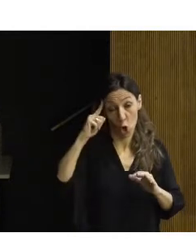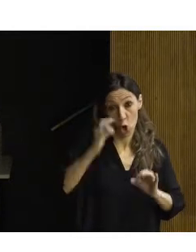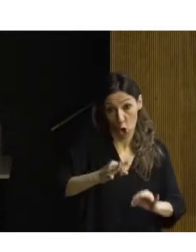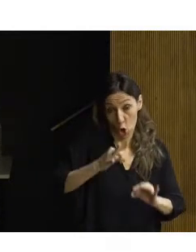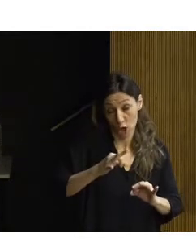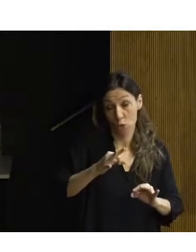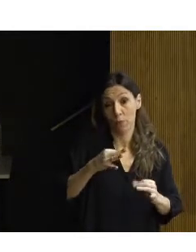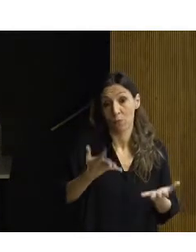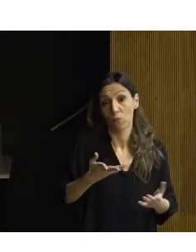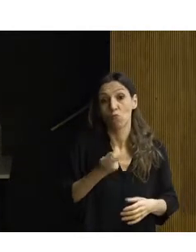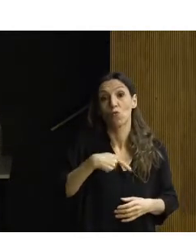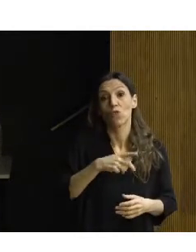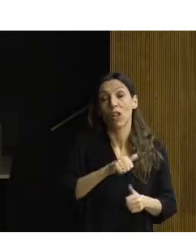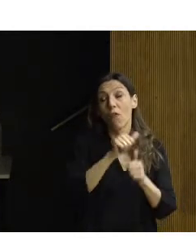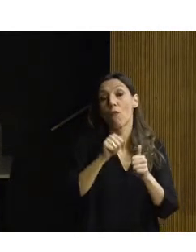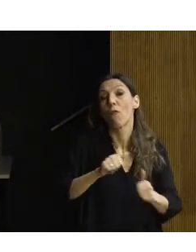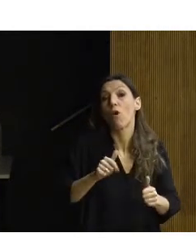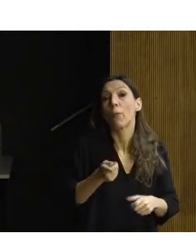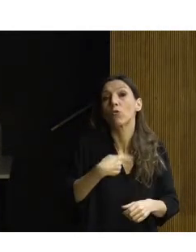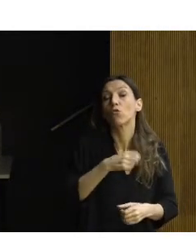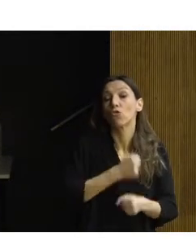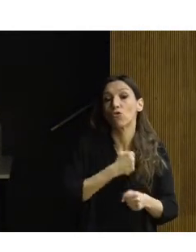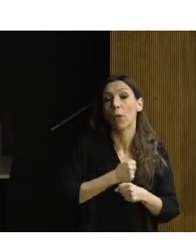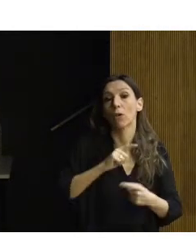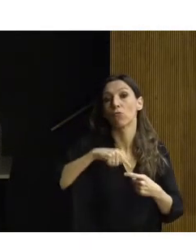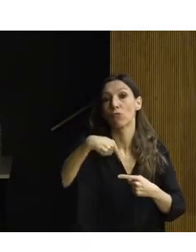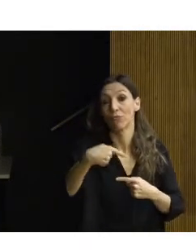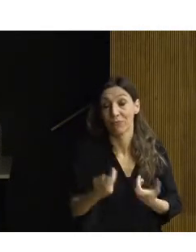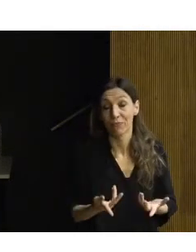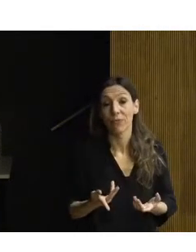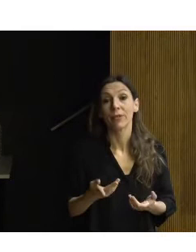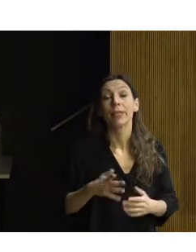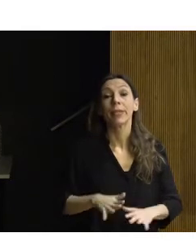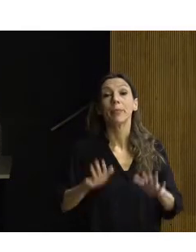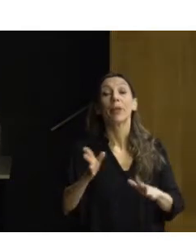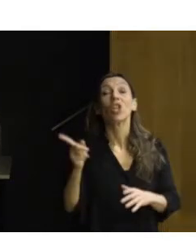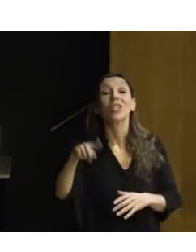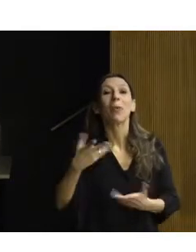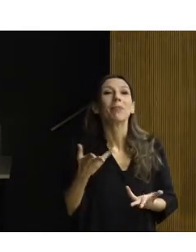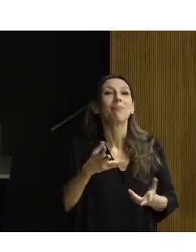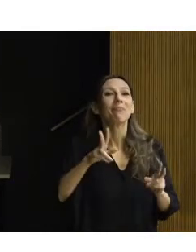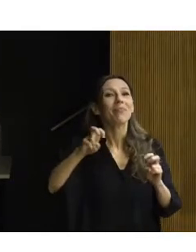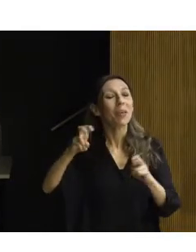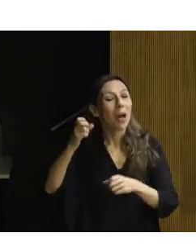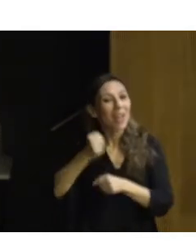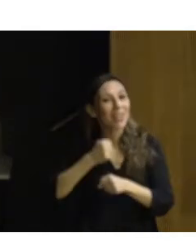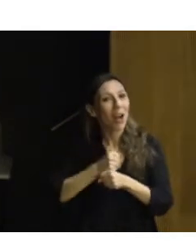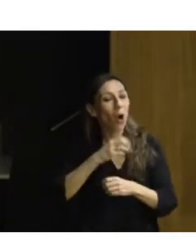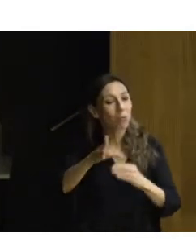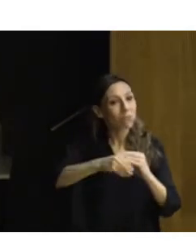trabajo diario. Pero hay muchos otros aspectos de nuestro trabajo en el que